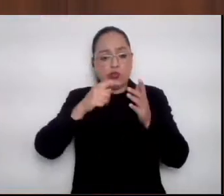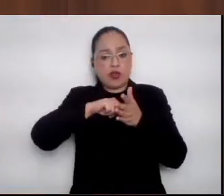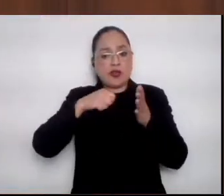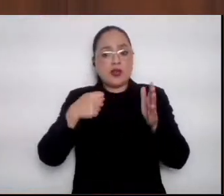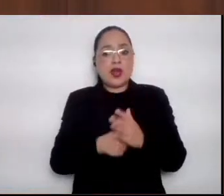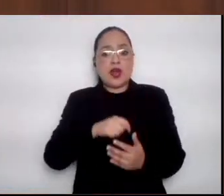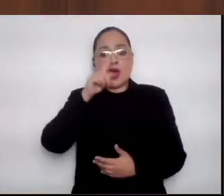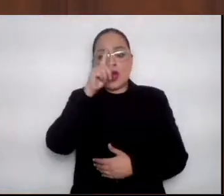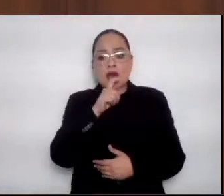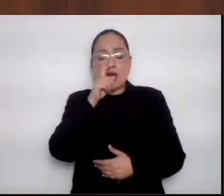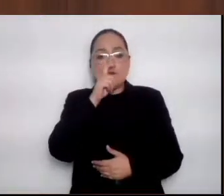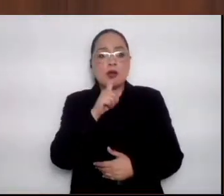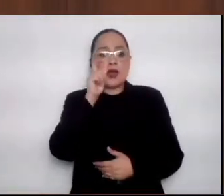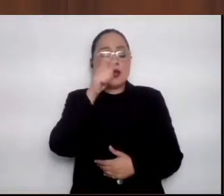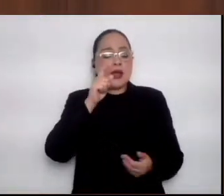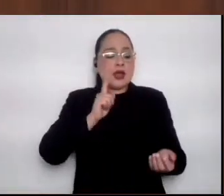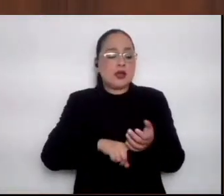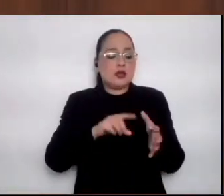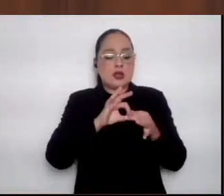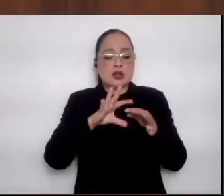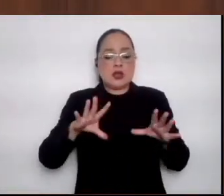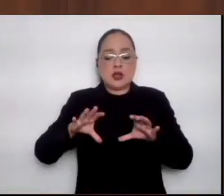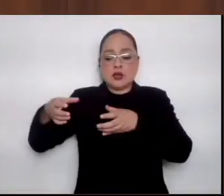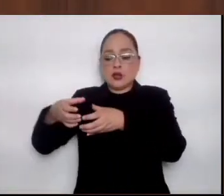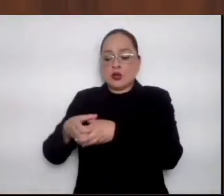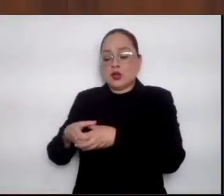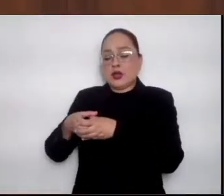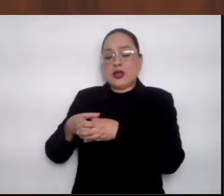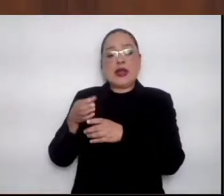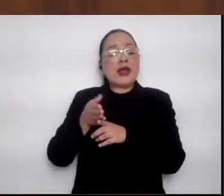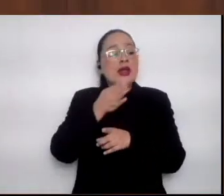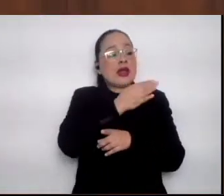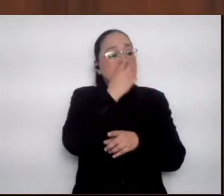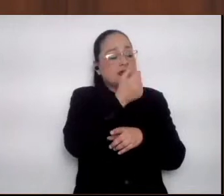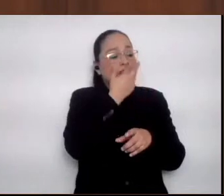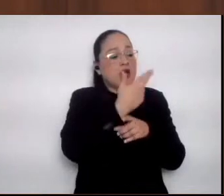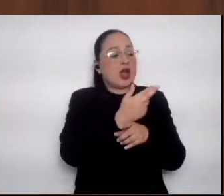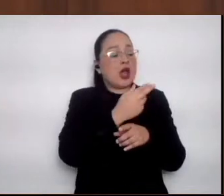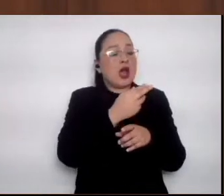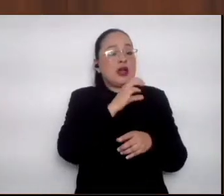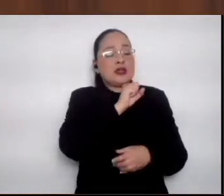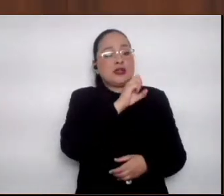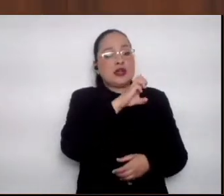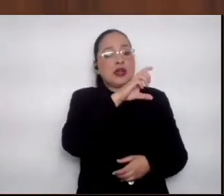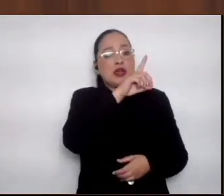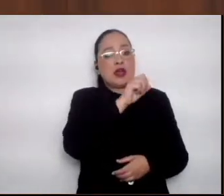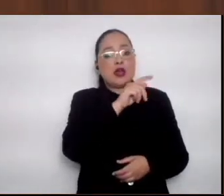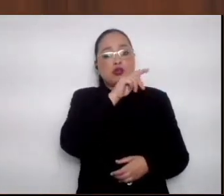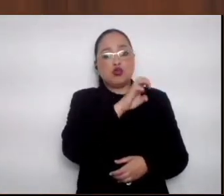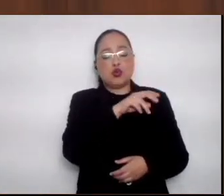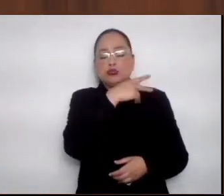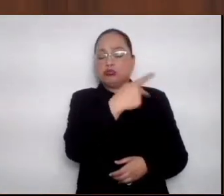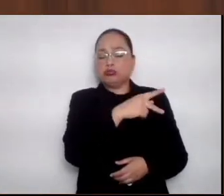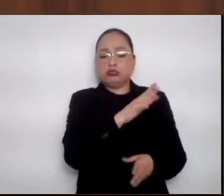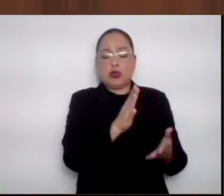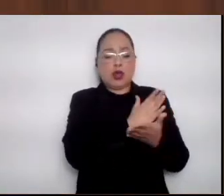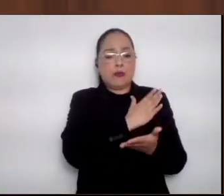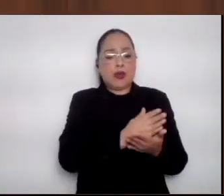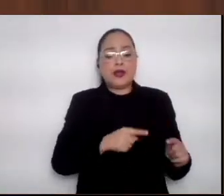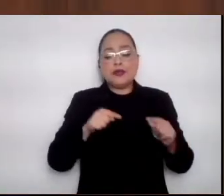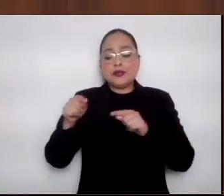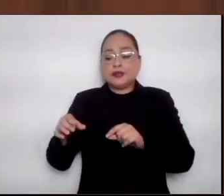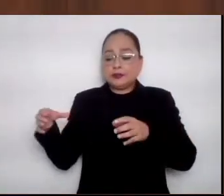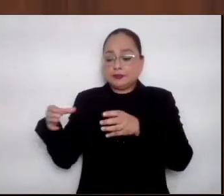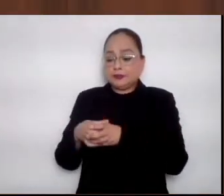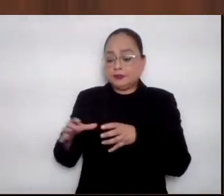órgano desconcentrado de la Secretaría de Desarrollo Urbano y Obra, es un órgano cuya modificación pasa por la